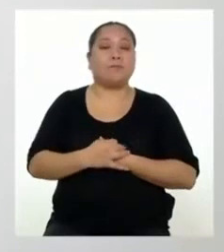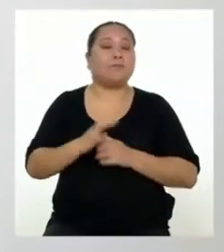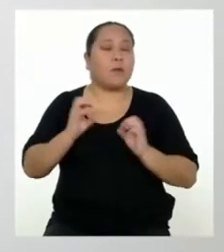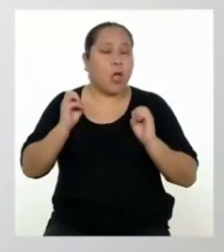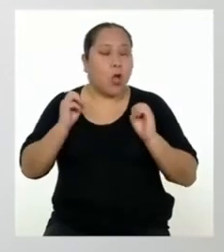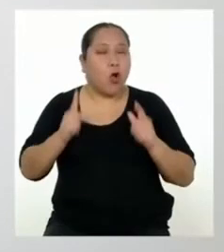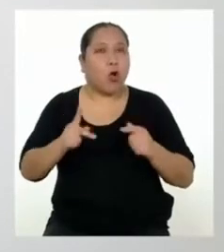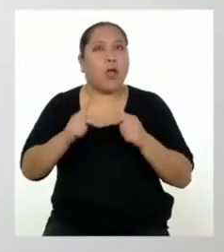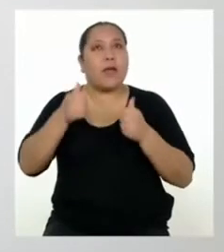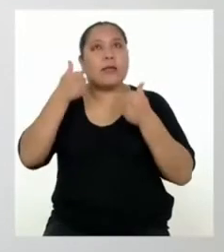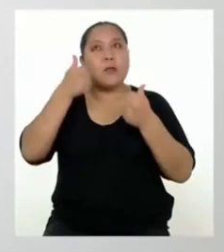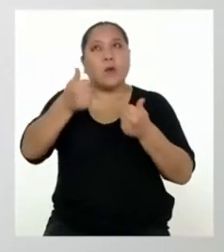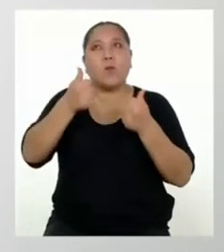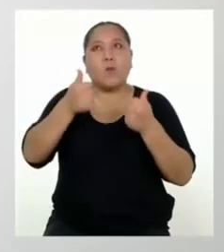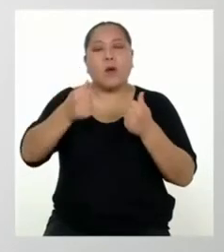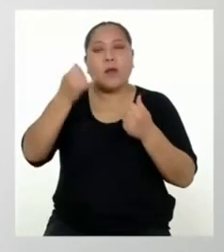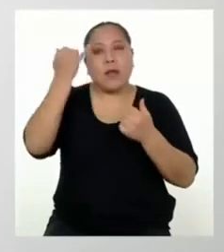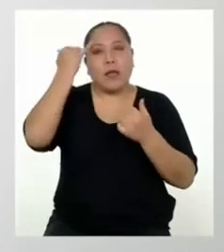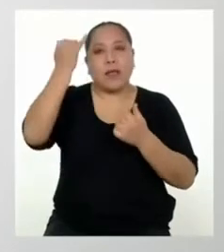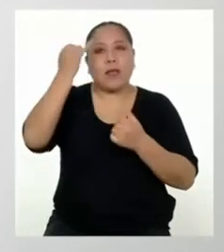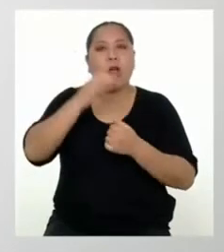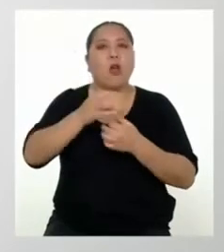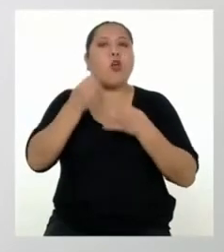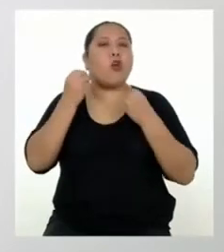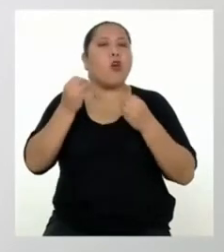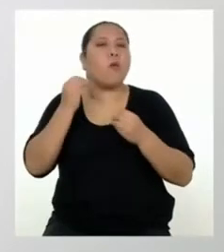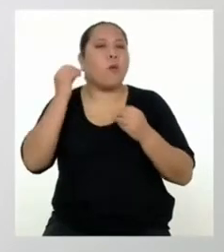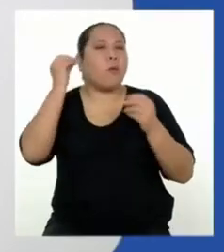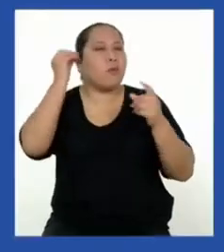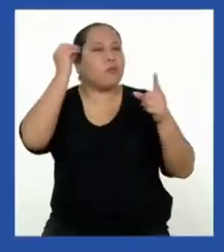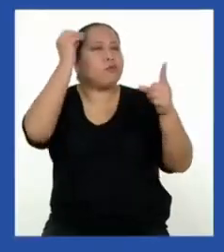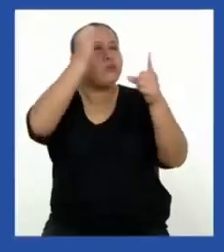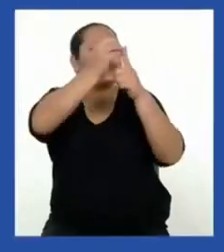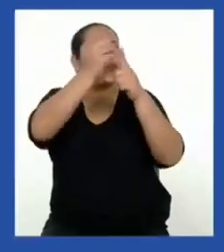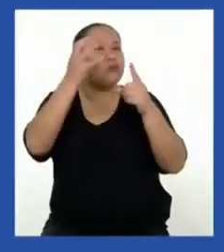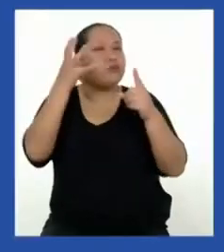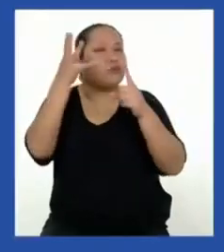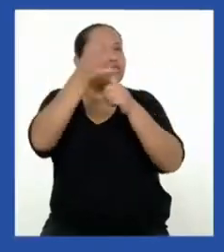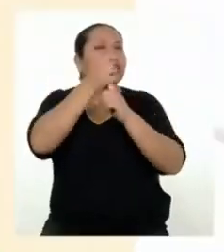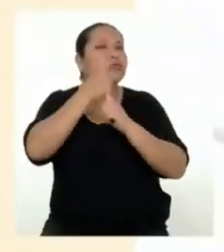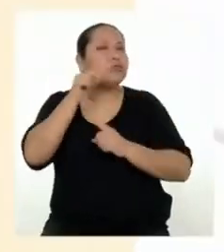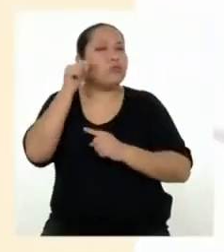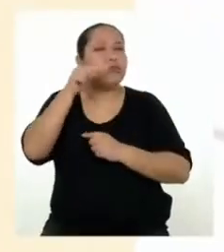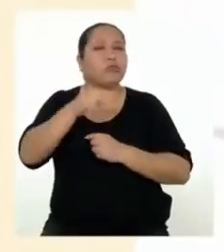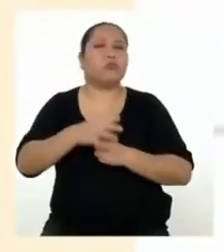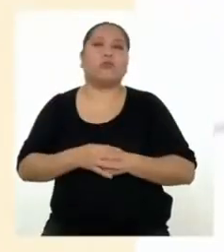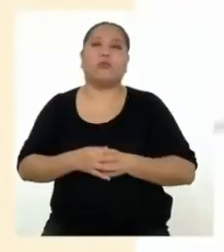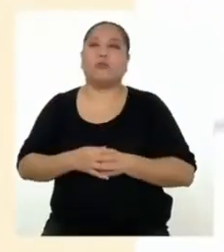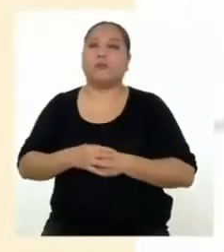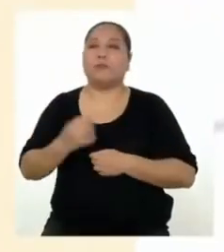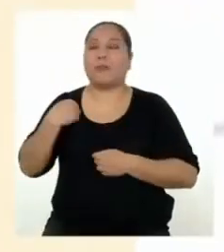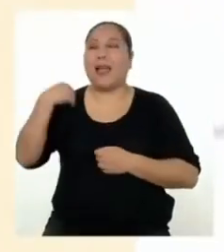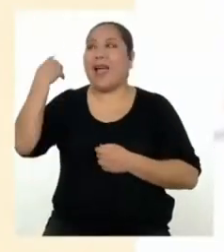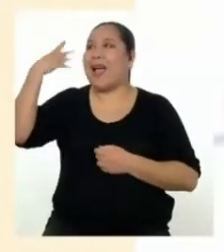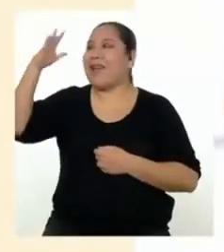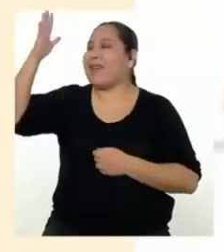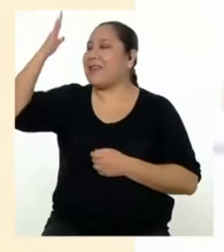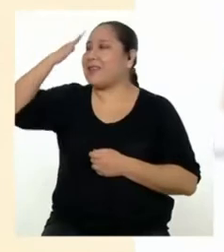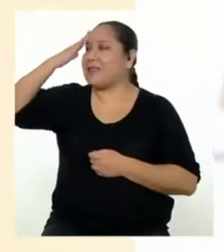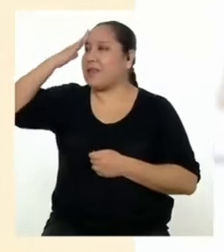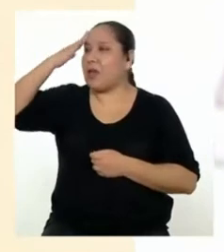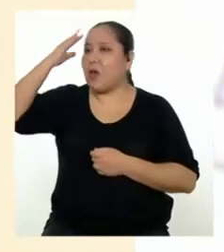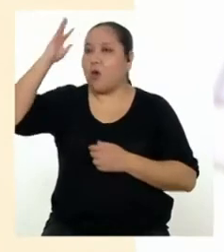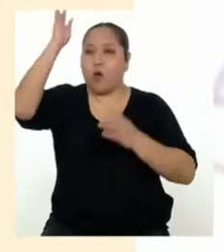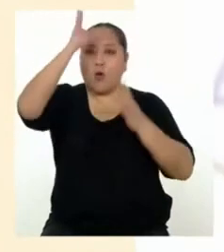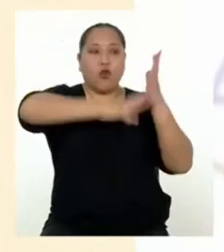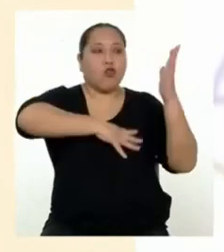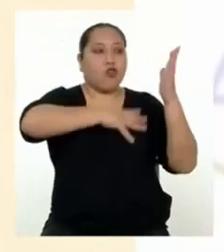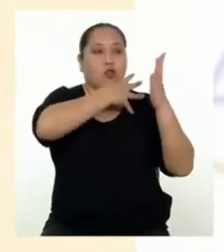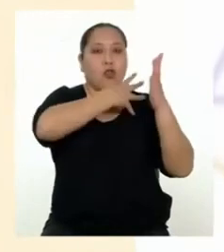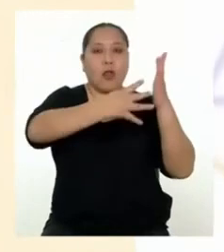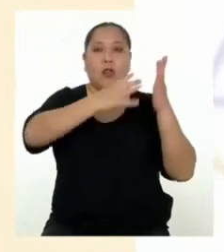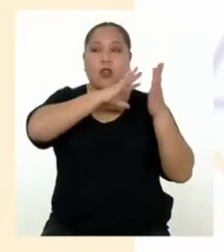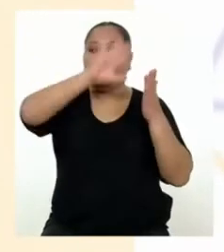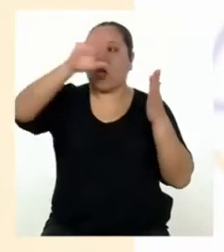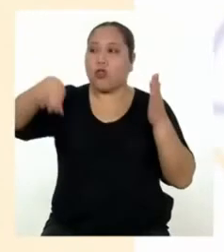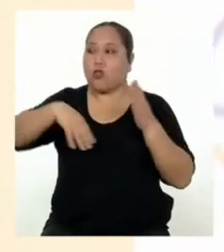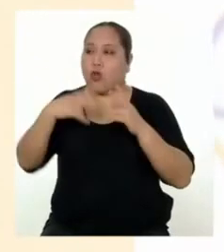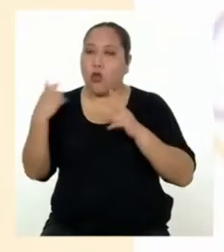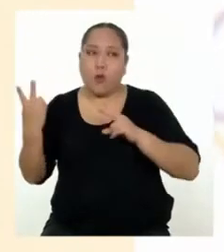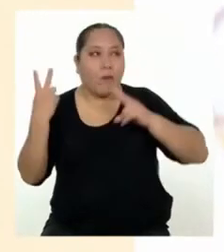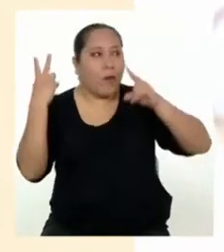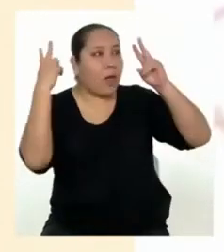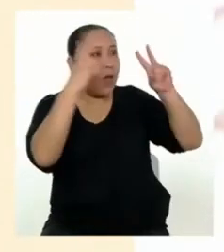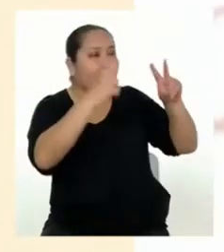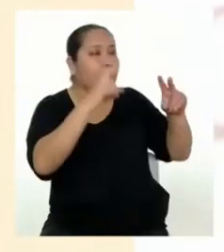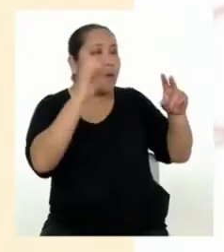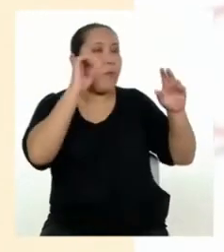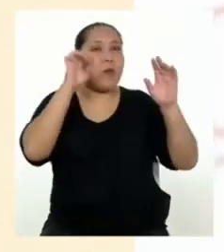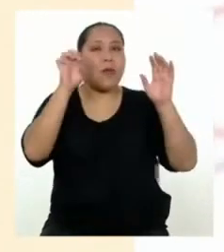Ok, ese es un buen punto. ¿Y podrías decirme cómo lograrías eso? Lo tengo. Un horario que todos podamos ver